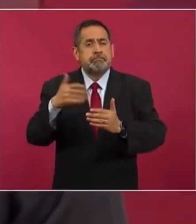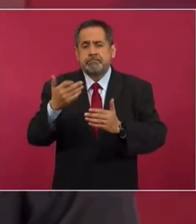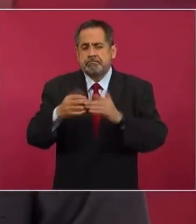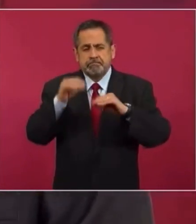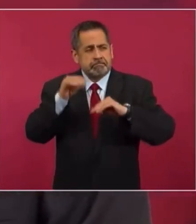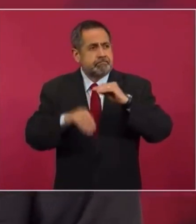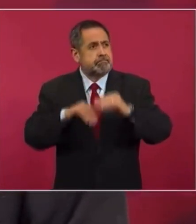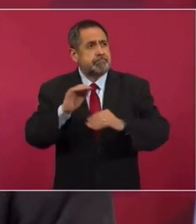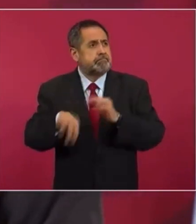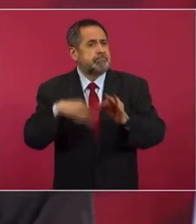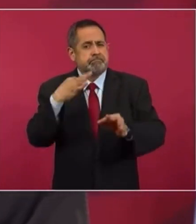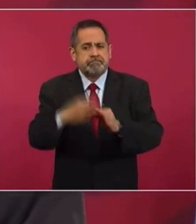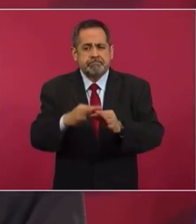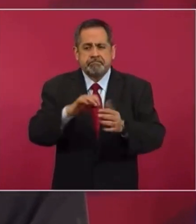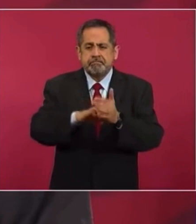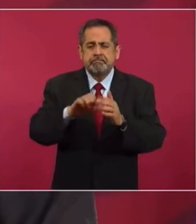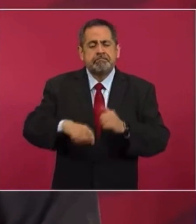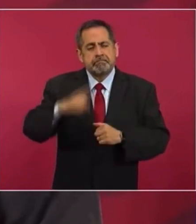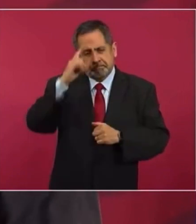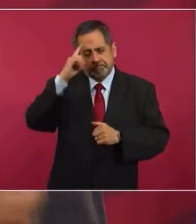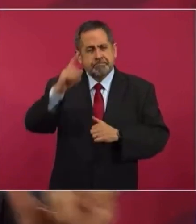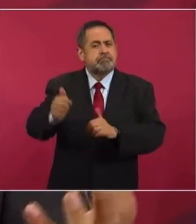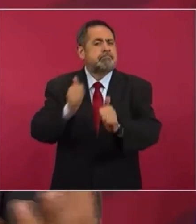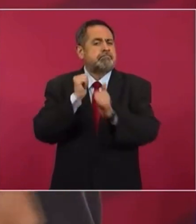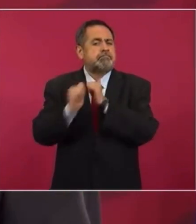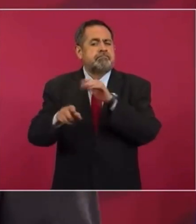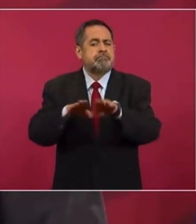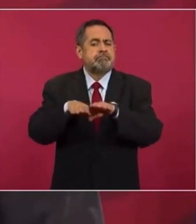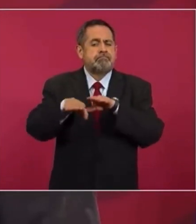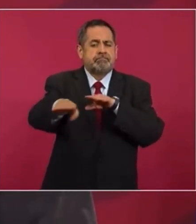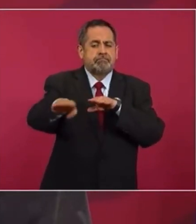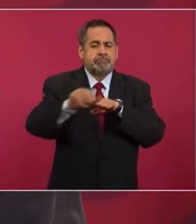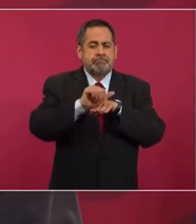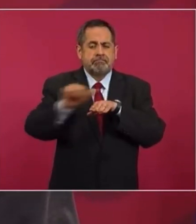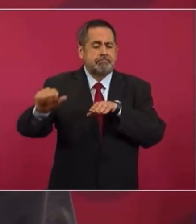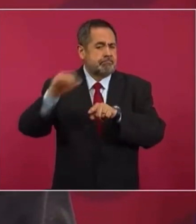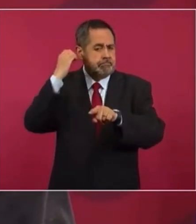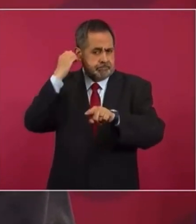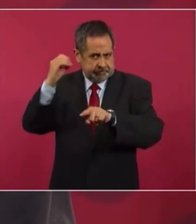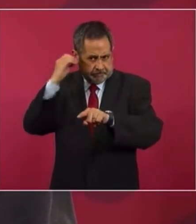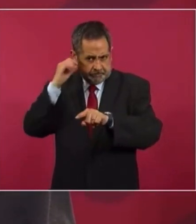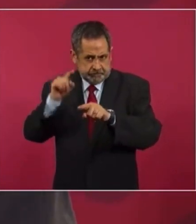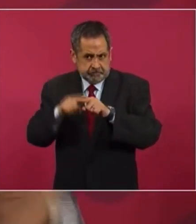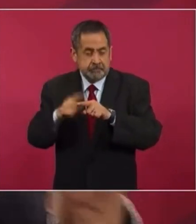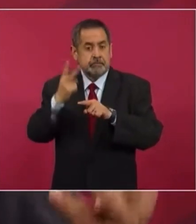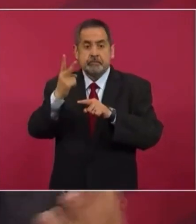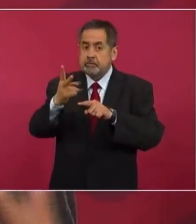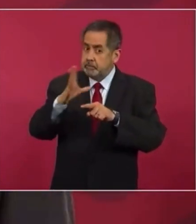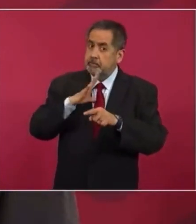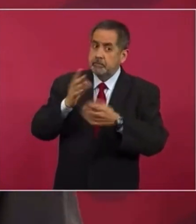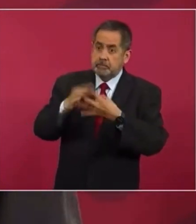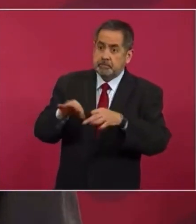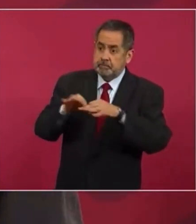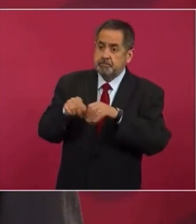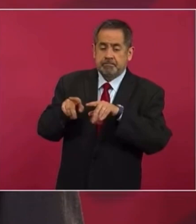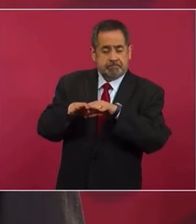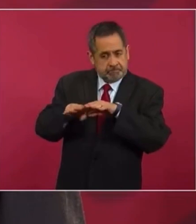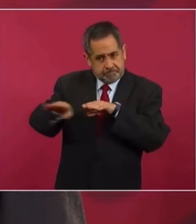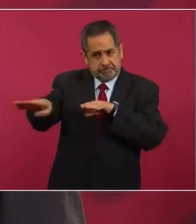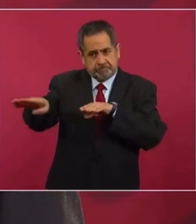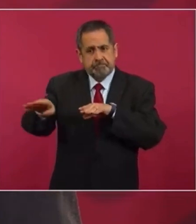de Oaxaca, tenemos dos que son importantísimas,